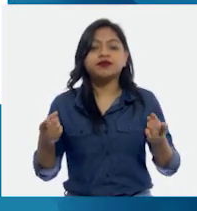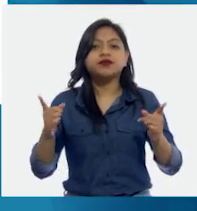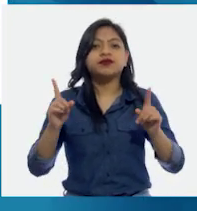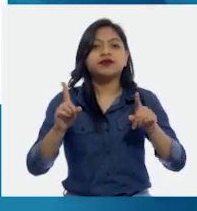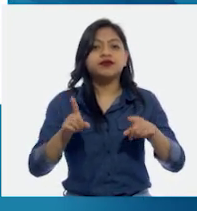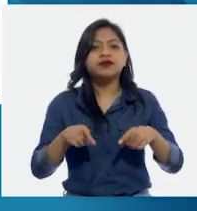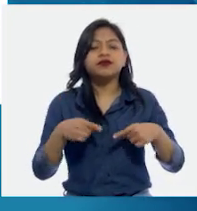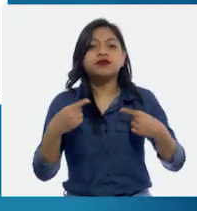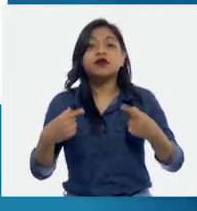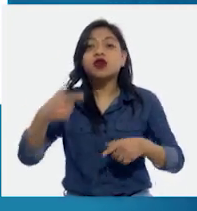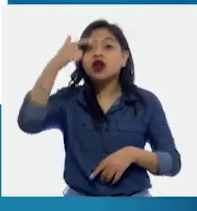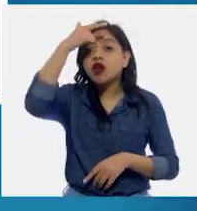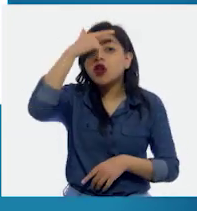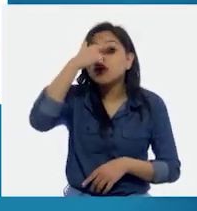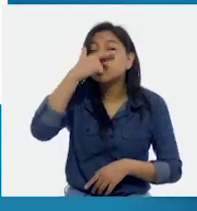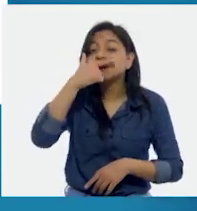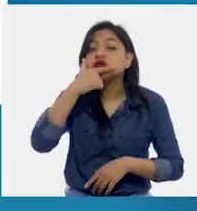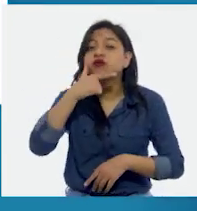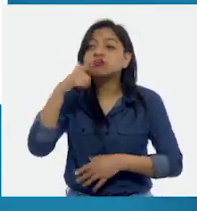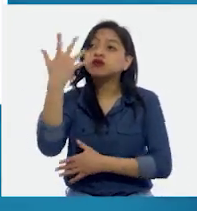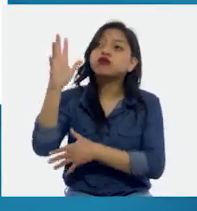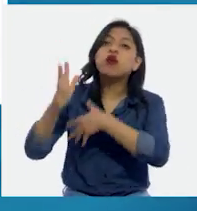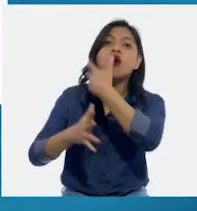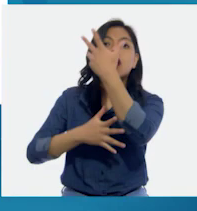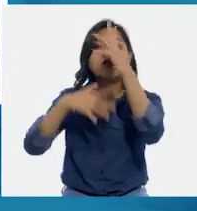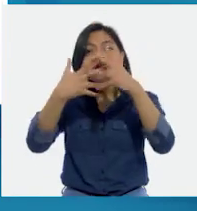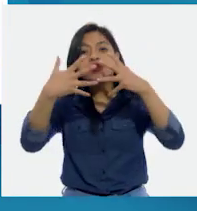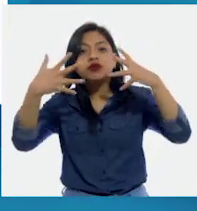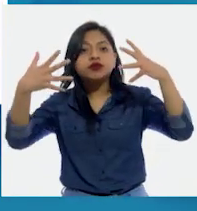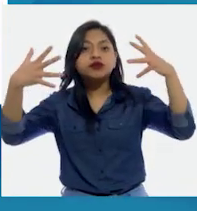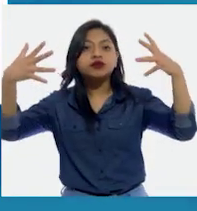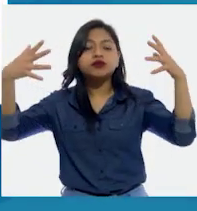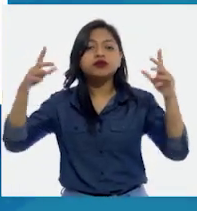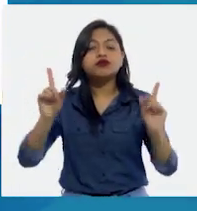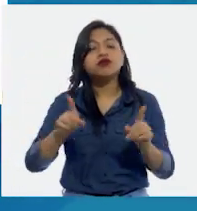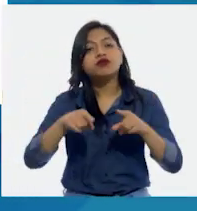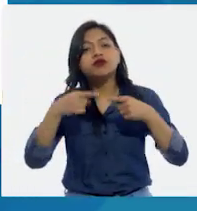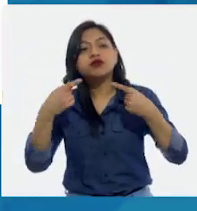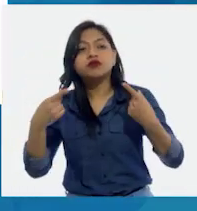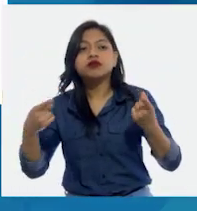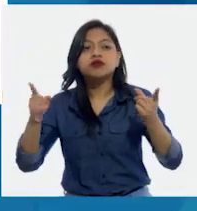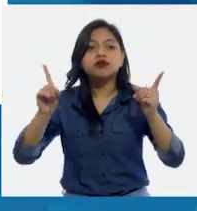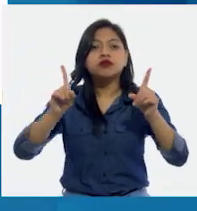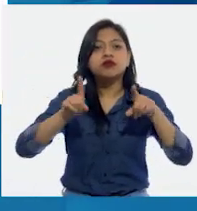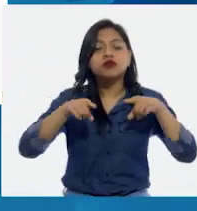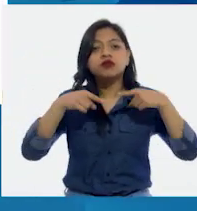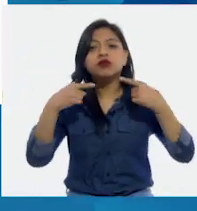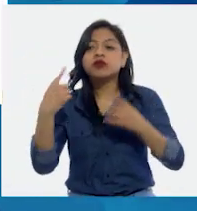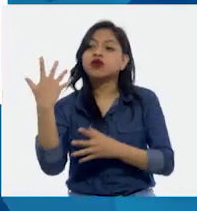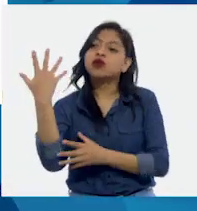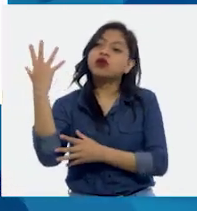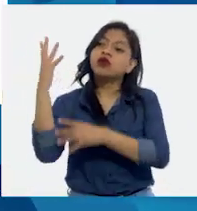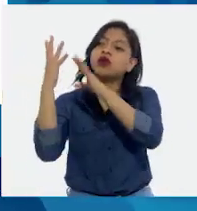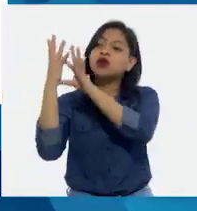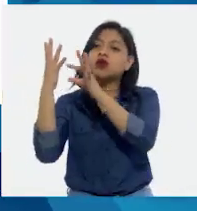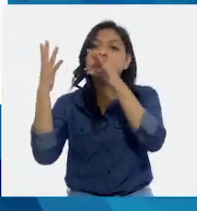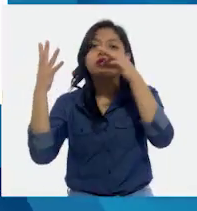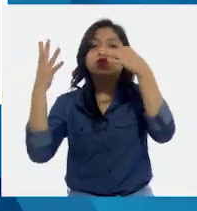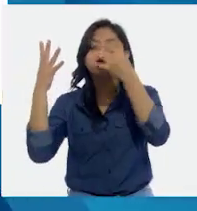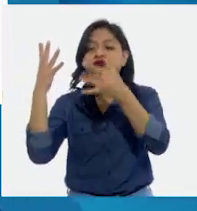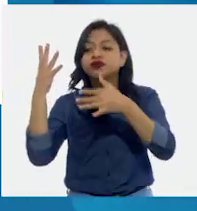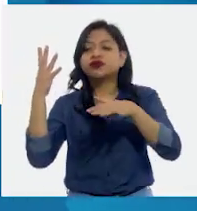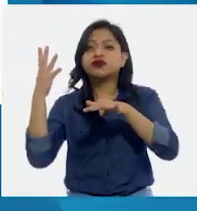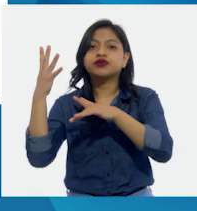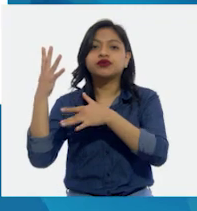Por la noche en la gran selva, con sus hojas de recuerdos.